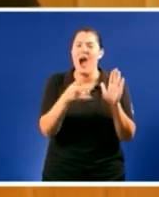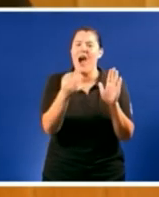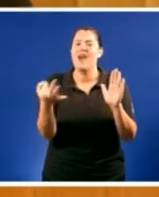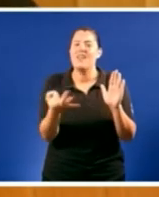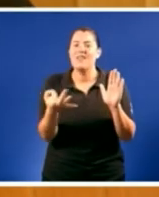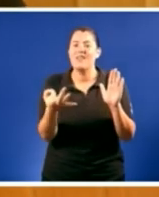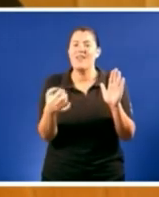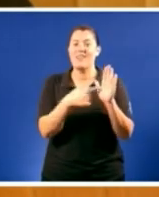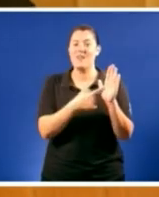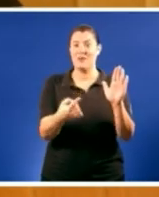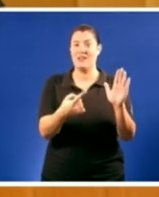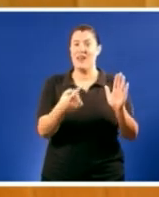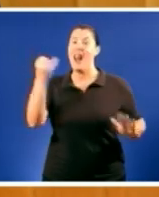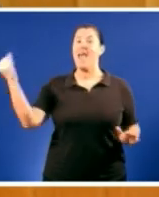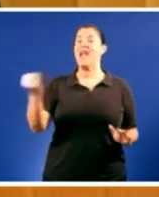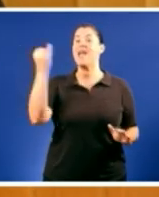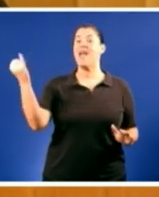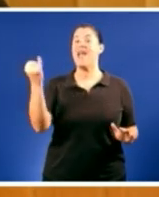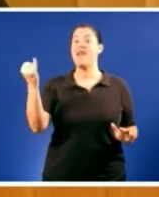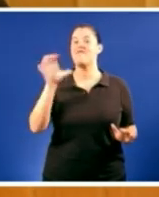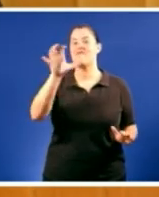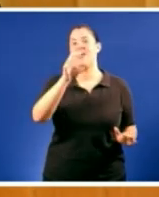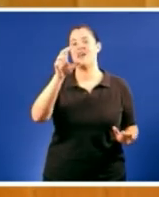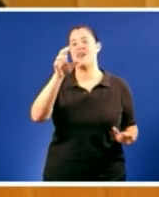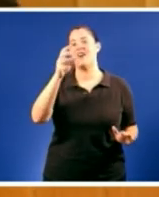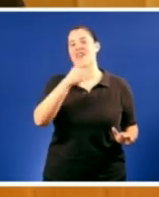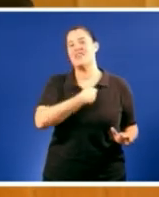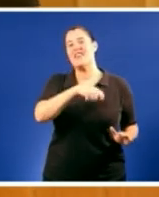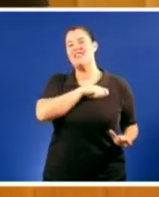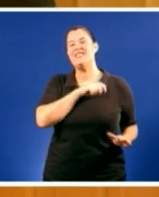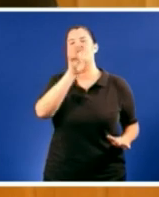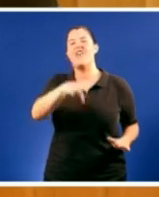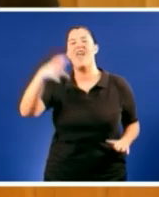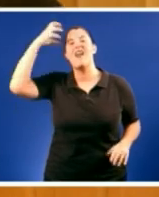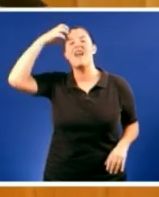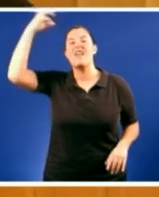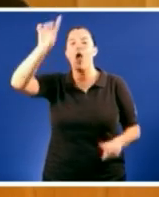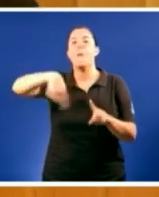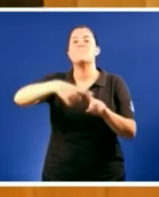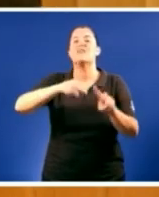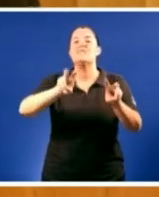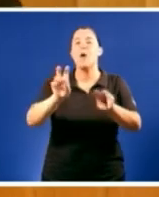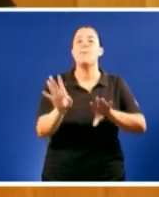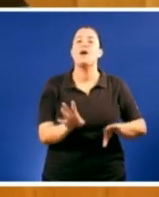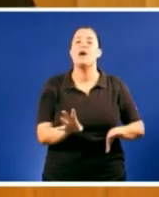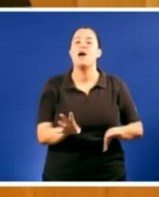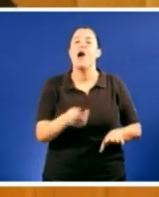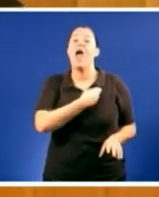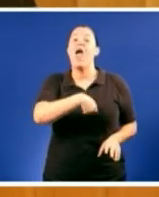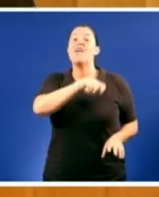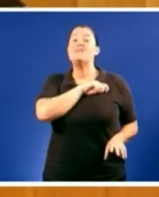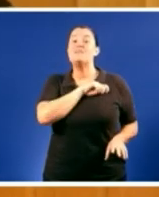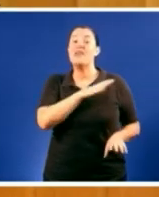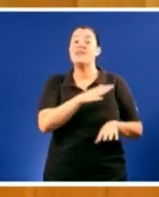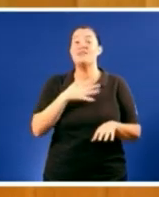el jefe del Estado é o rei e aquel o outro de que España é a patria comun